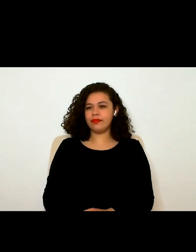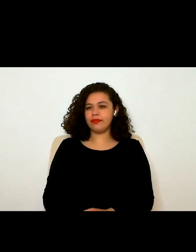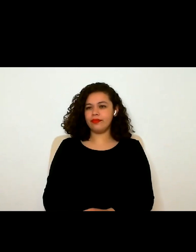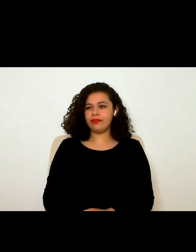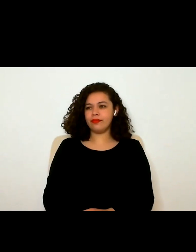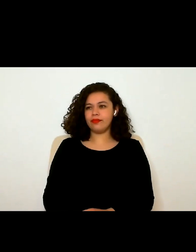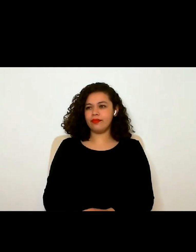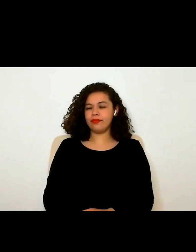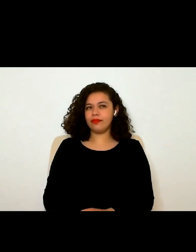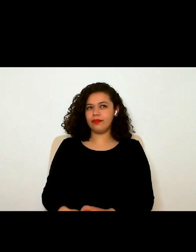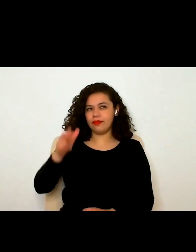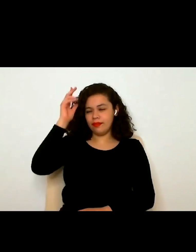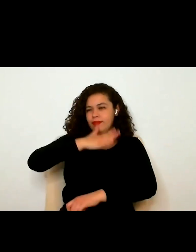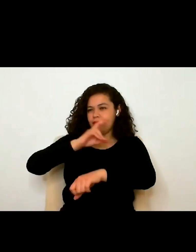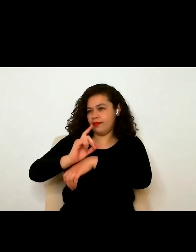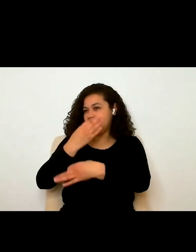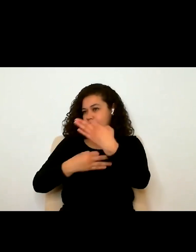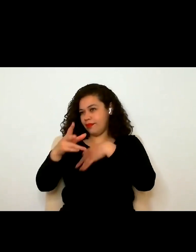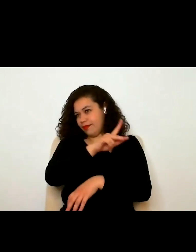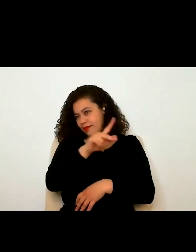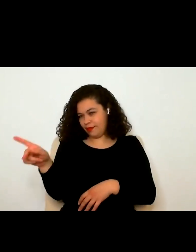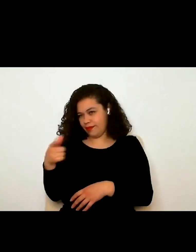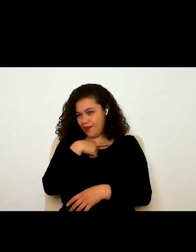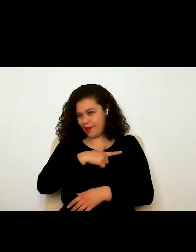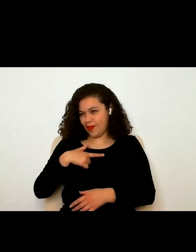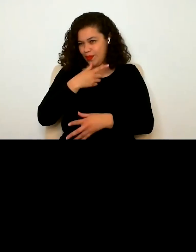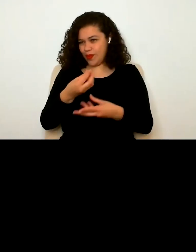Hola, muy buenos días a todos. Mucho gusto.